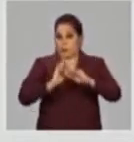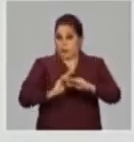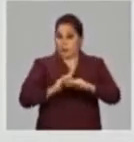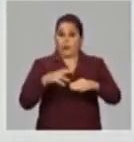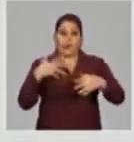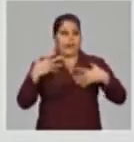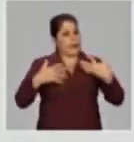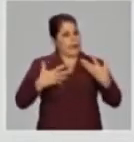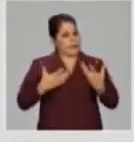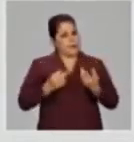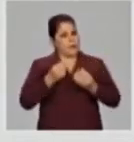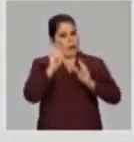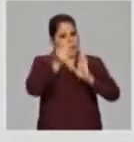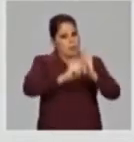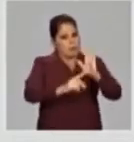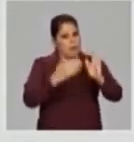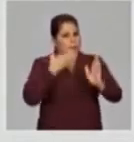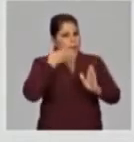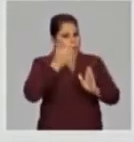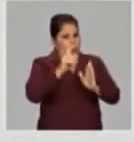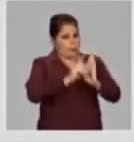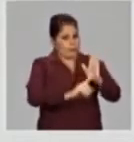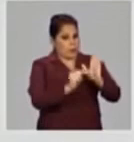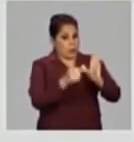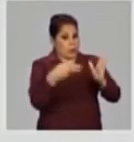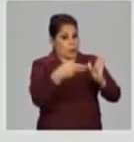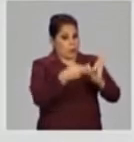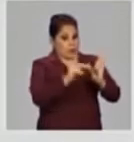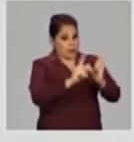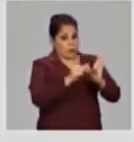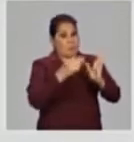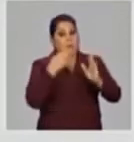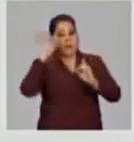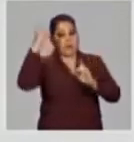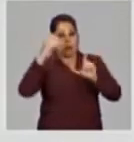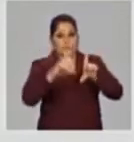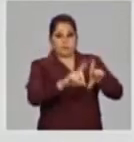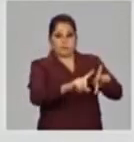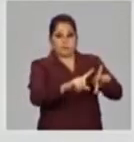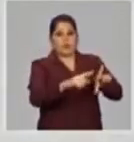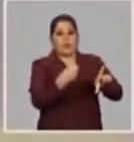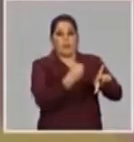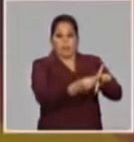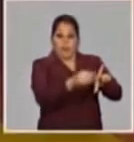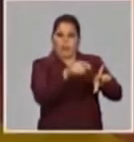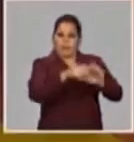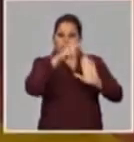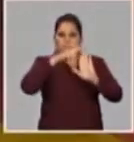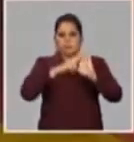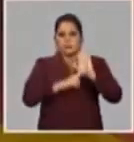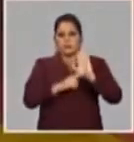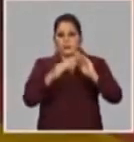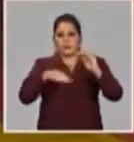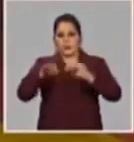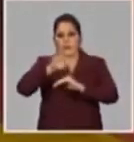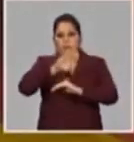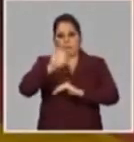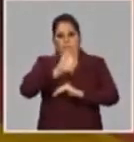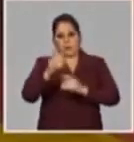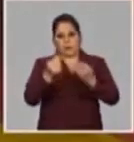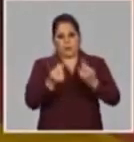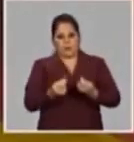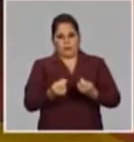generar electricidad con fuentes renovables de energía. Esa fue también y salió en una resolución del Ministerio de Finanzas.